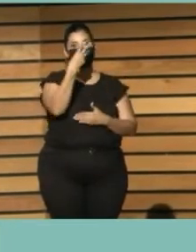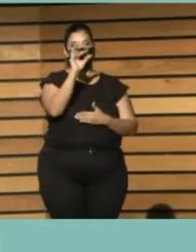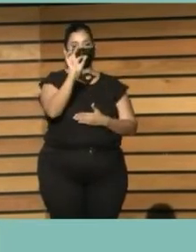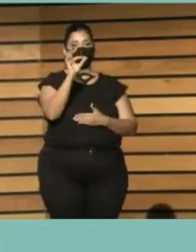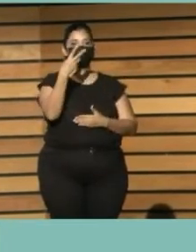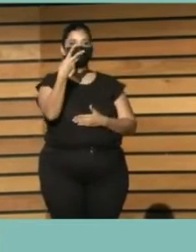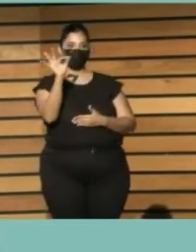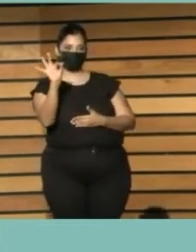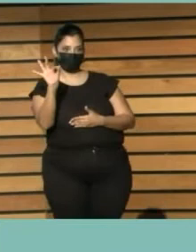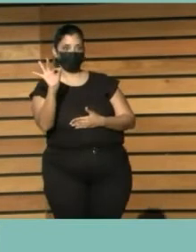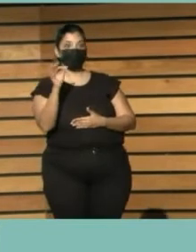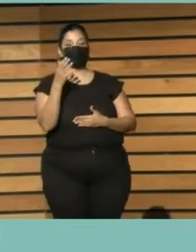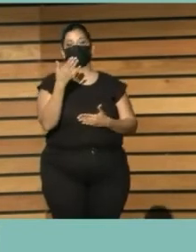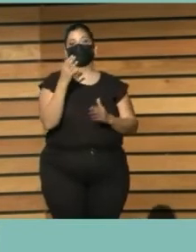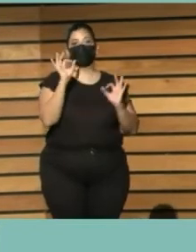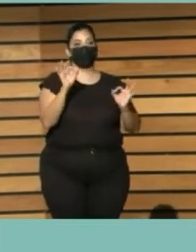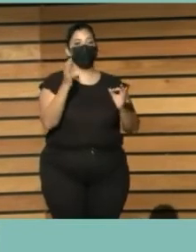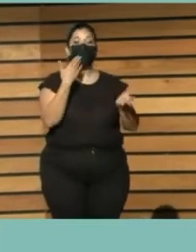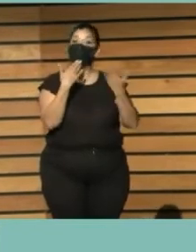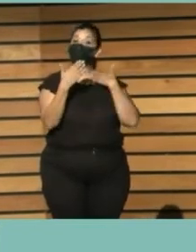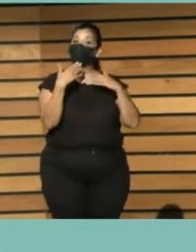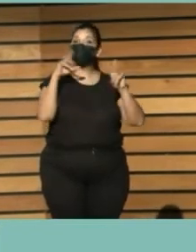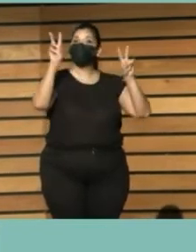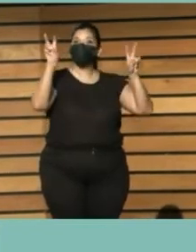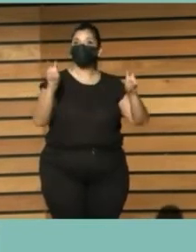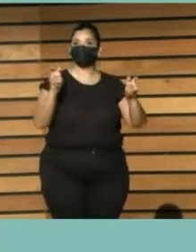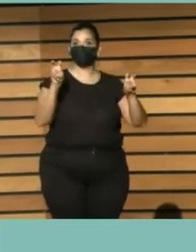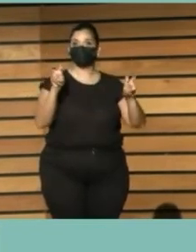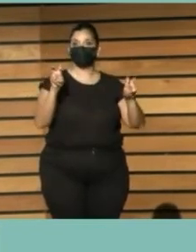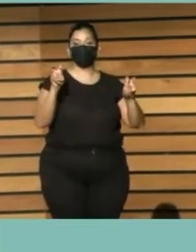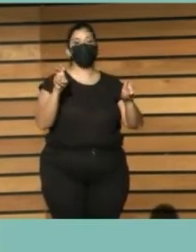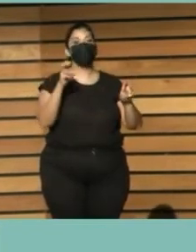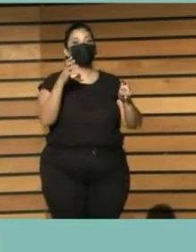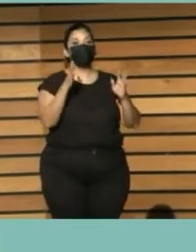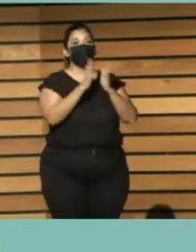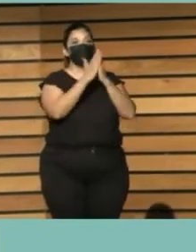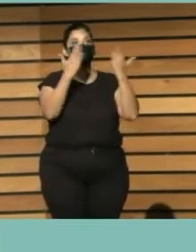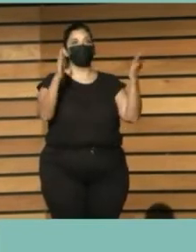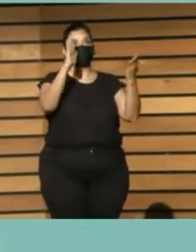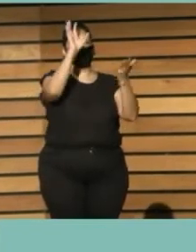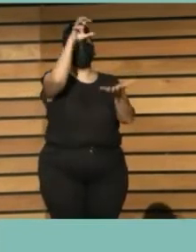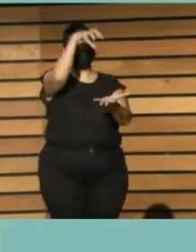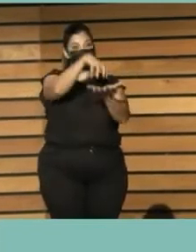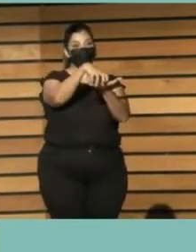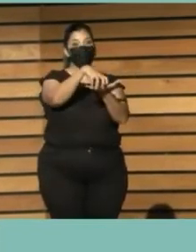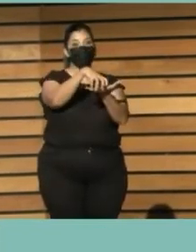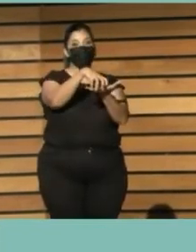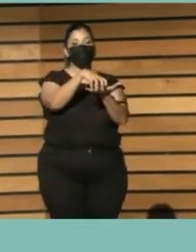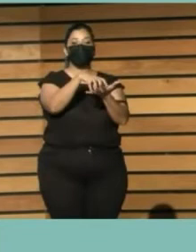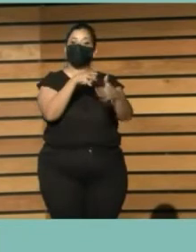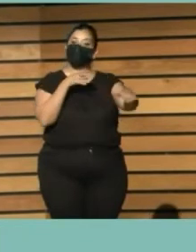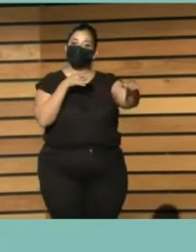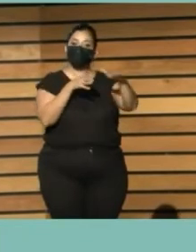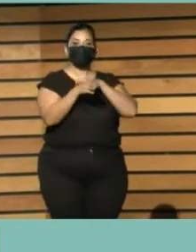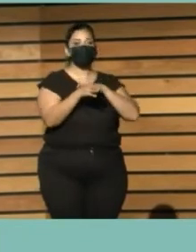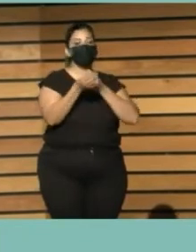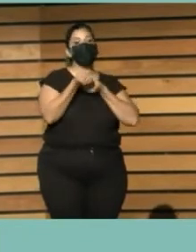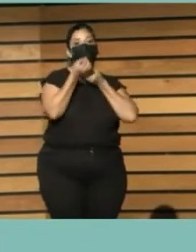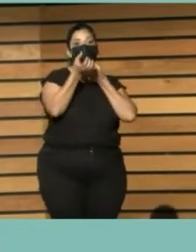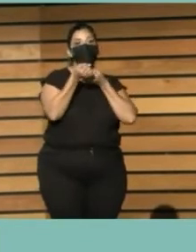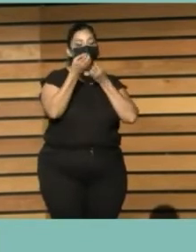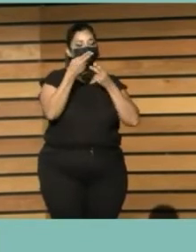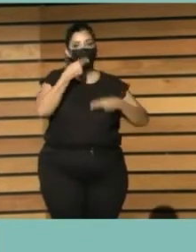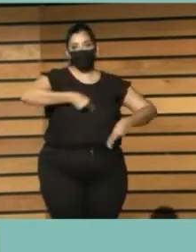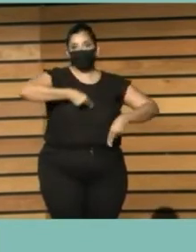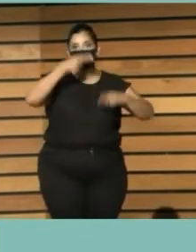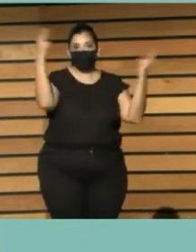hablar de la biblioteca como garantía del acceso público a la información, que